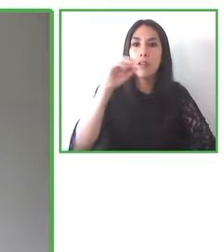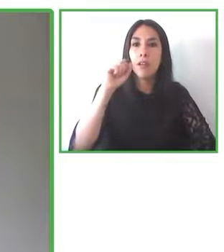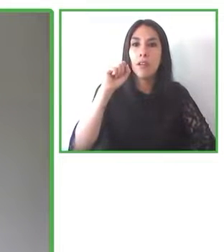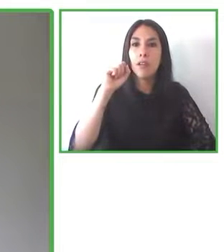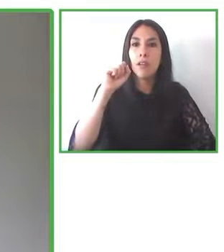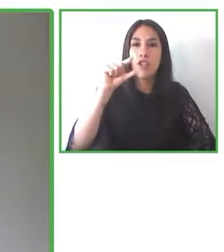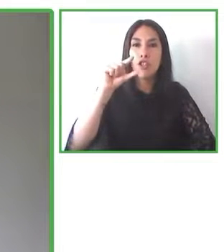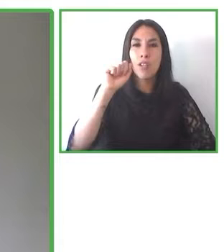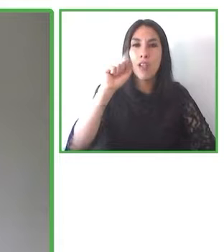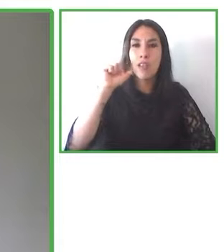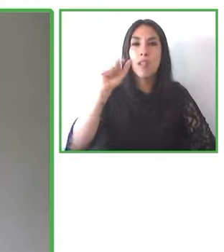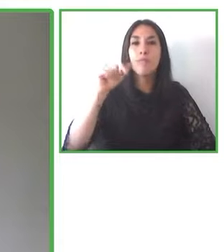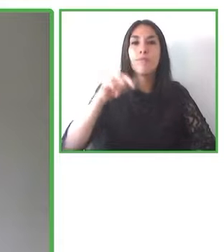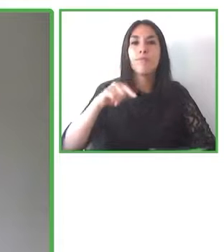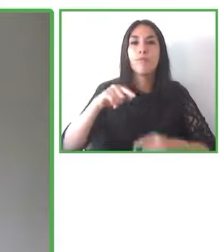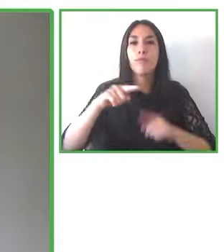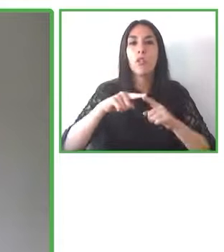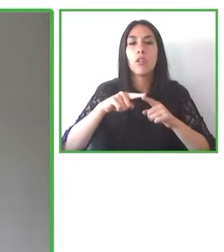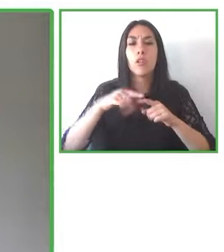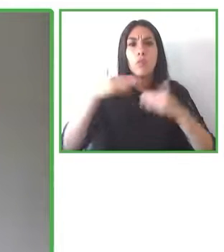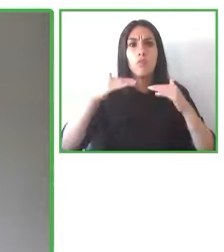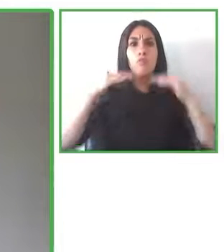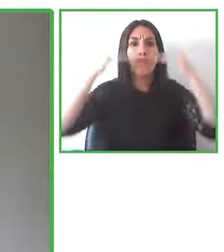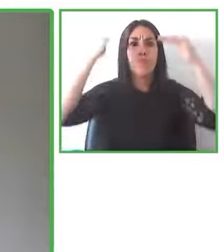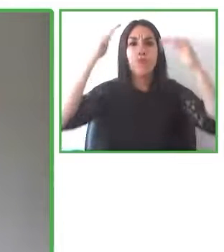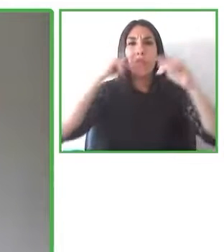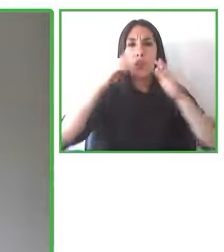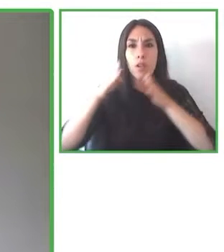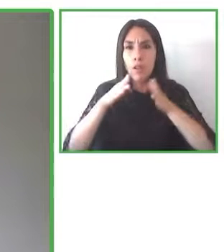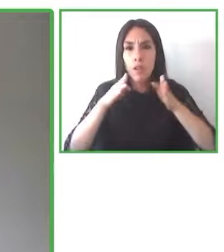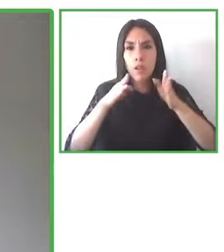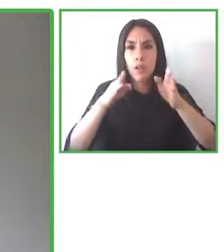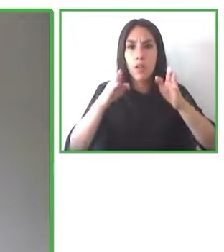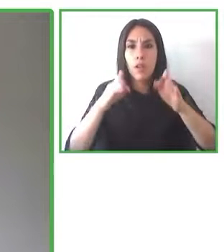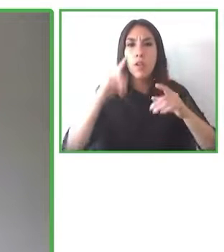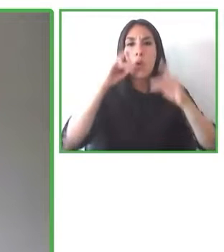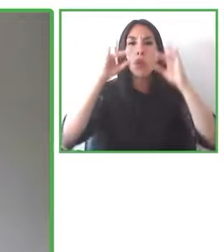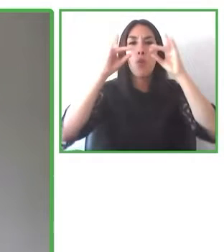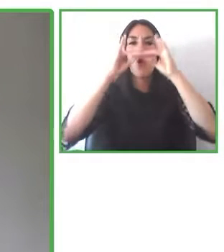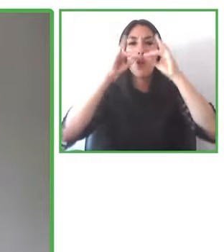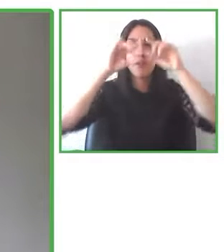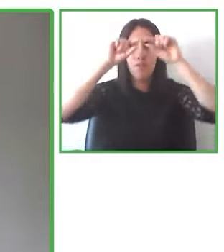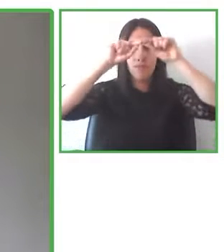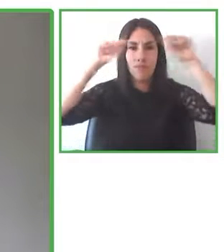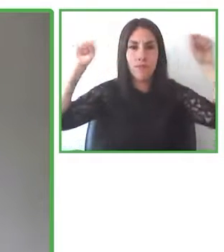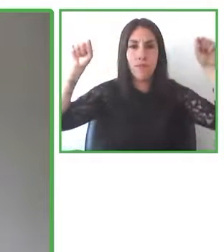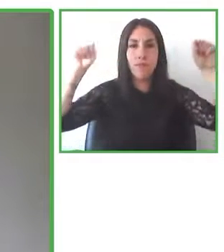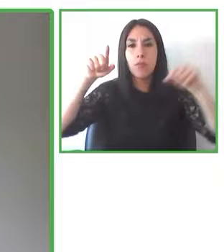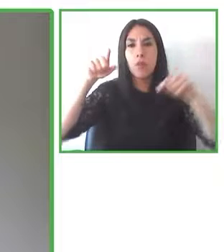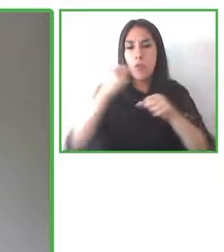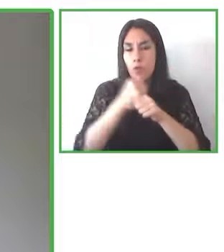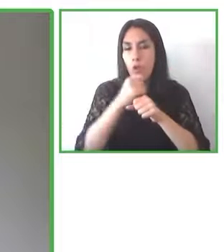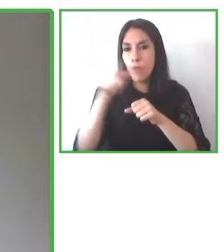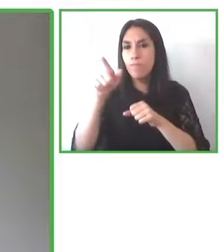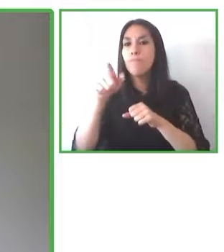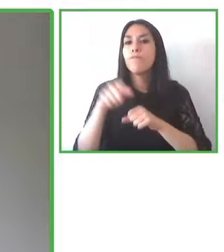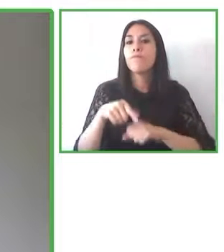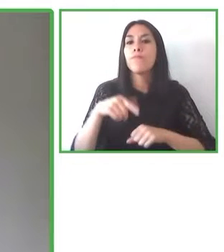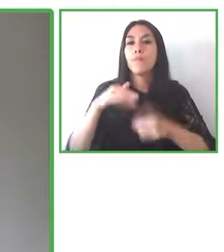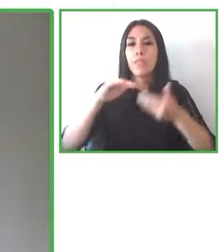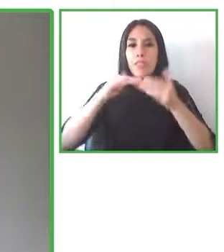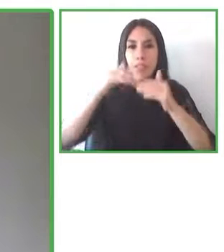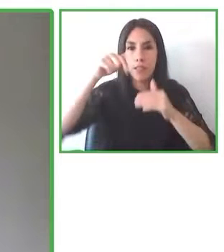máster de accesibilidad para la smart city especialista en accesibilidad con certificación de entornos